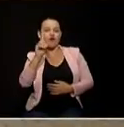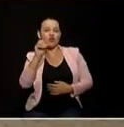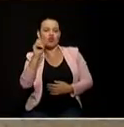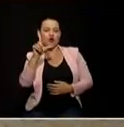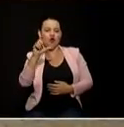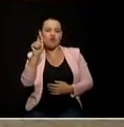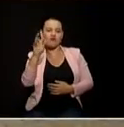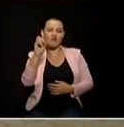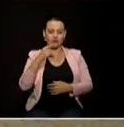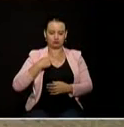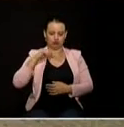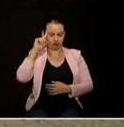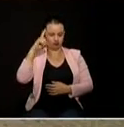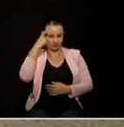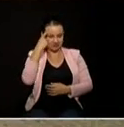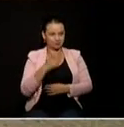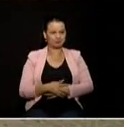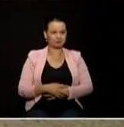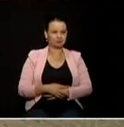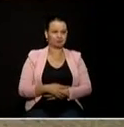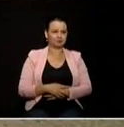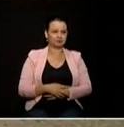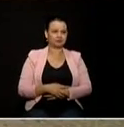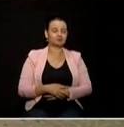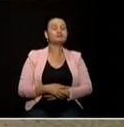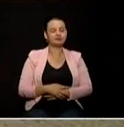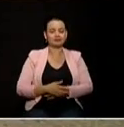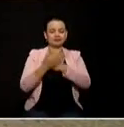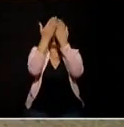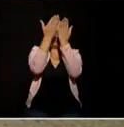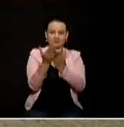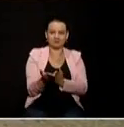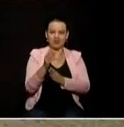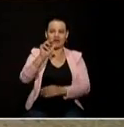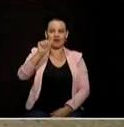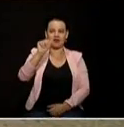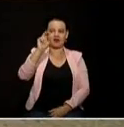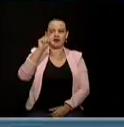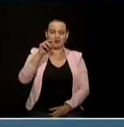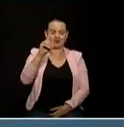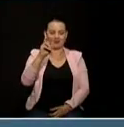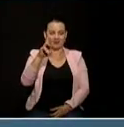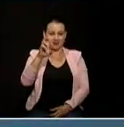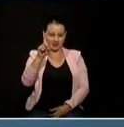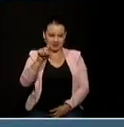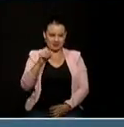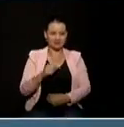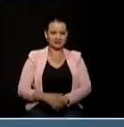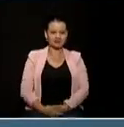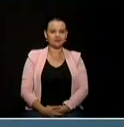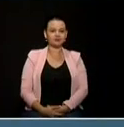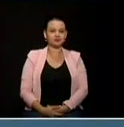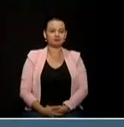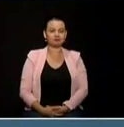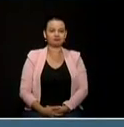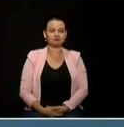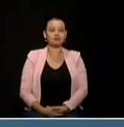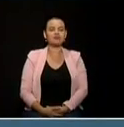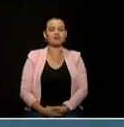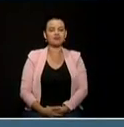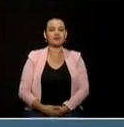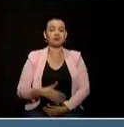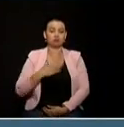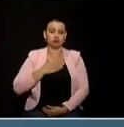gracias doctor rodolfo turno de un minuto de cierre para andrés guerra fernando marcela yo quiero utilizar de mi